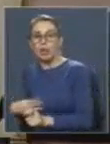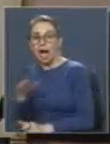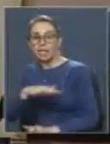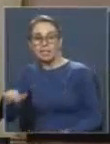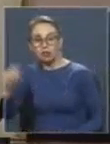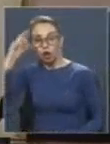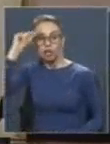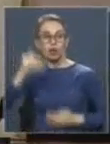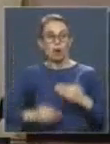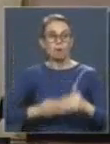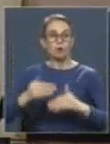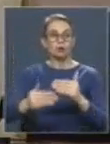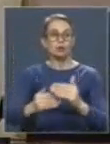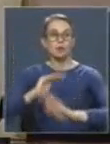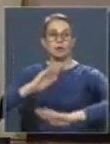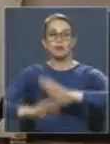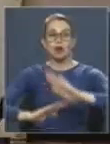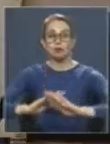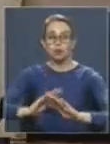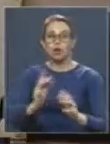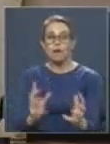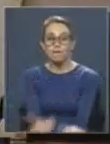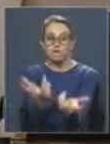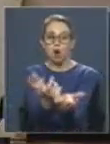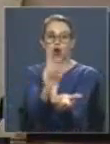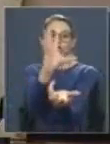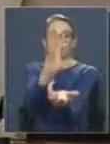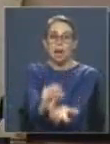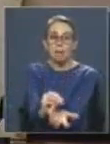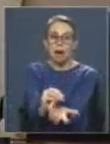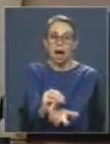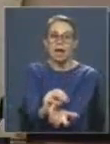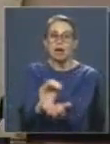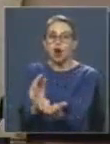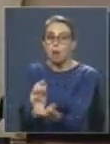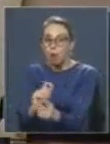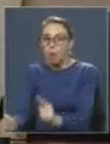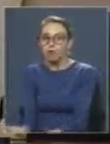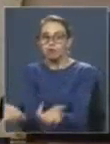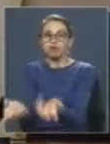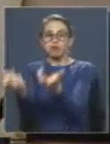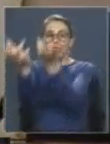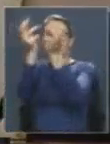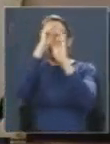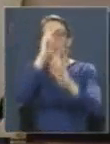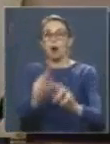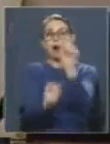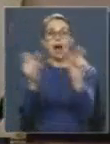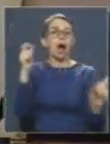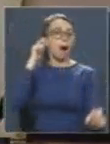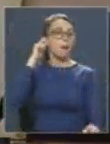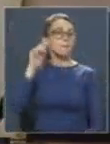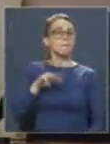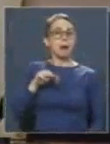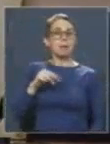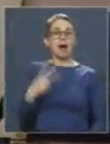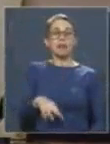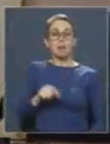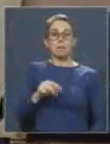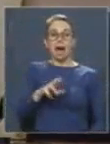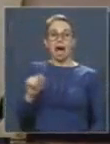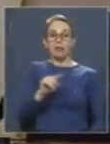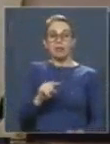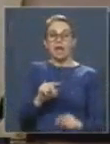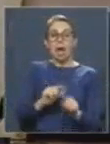crearon los procedimientos para conservar el fuego y después producirlo. Un homenaje luminoso a las madres de la matria que con el fuego